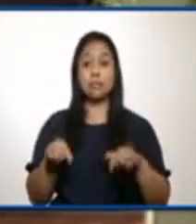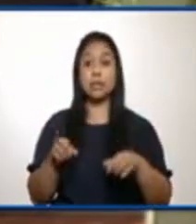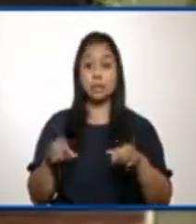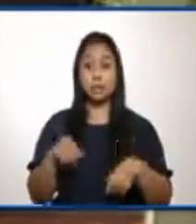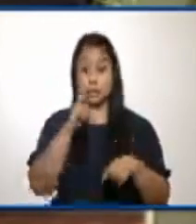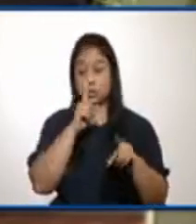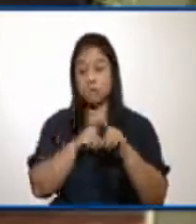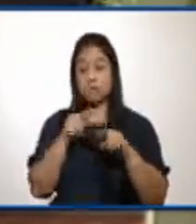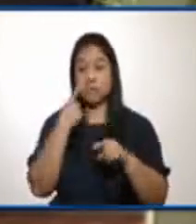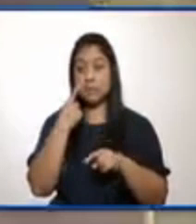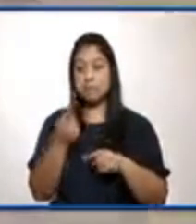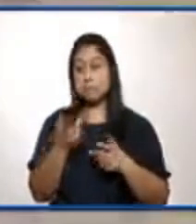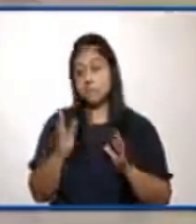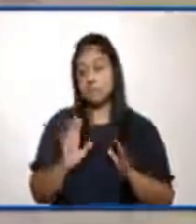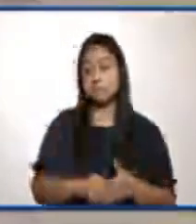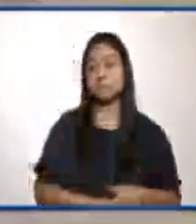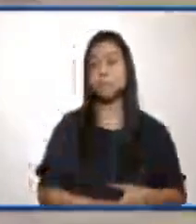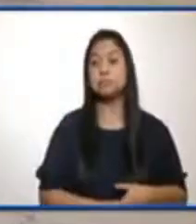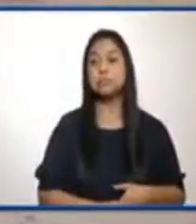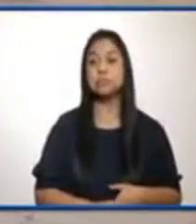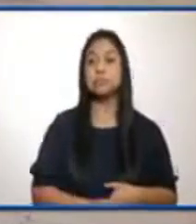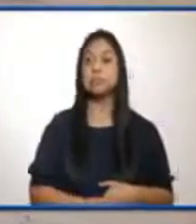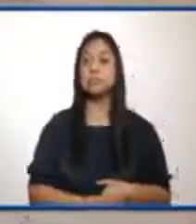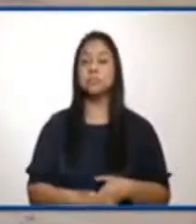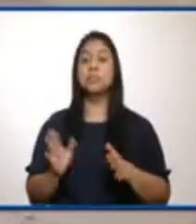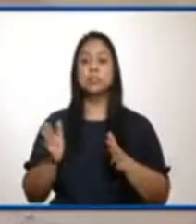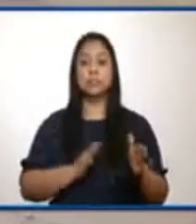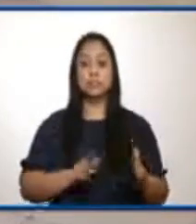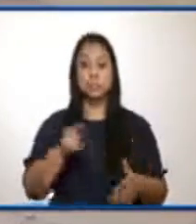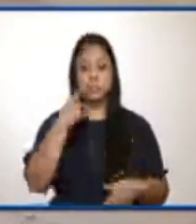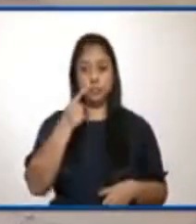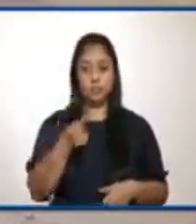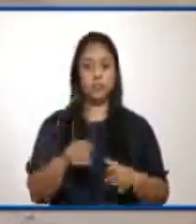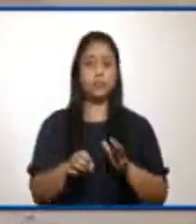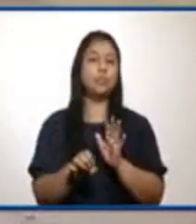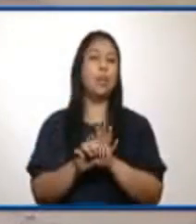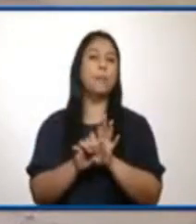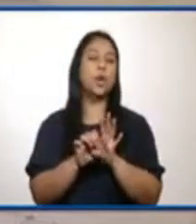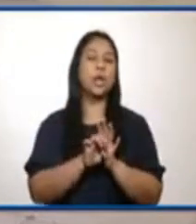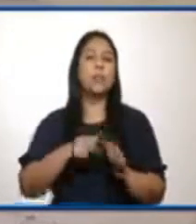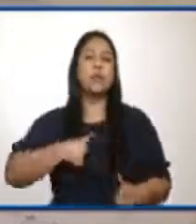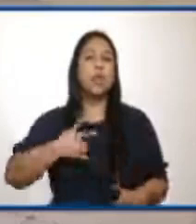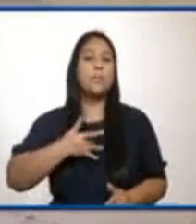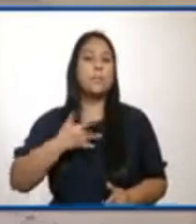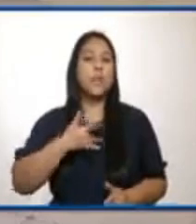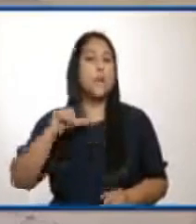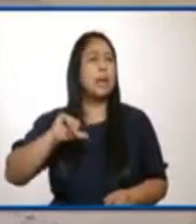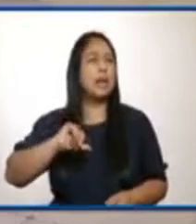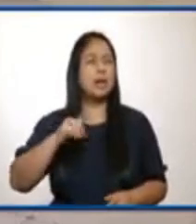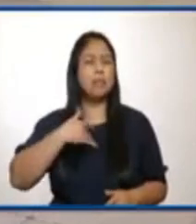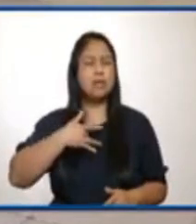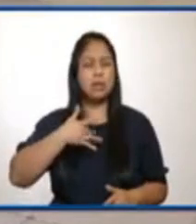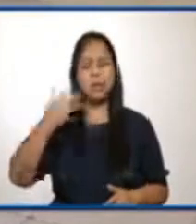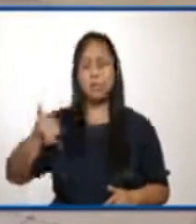cuanto a los otros también. Eso sería, digamos, ellos coordinan, por ejemplo, si yo estoy enfermo y me siento mal, yo llamo ahí, ellos coordinan